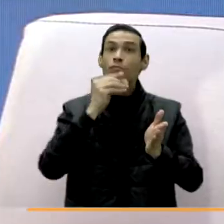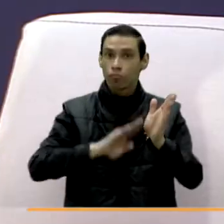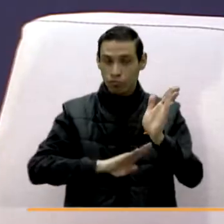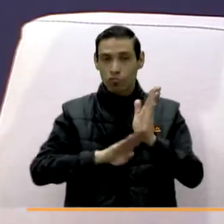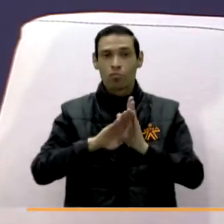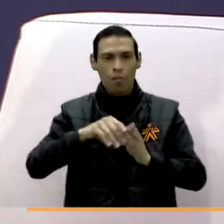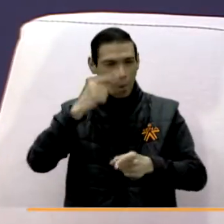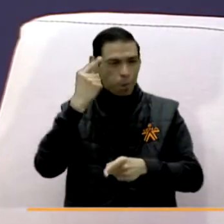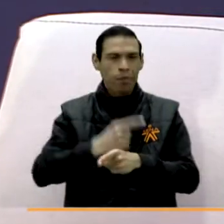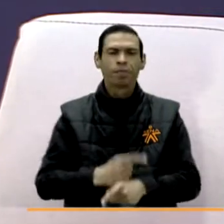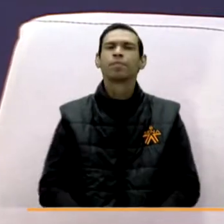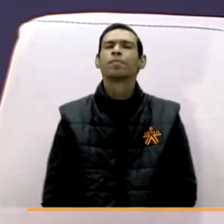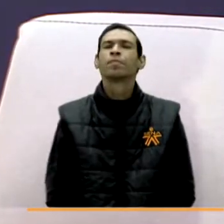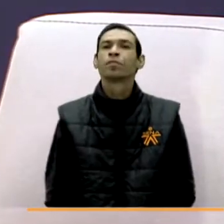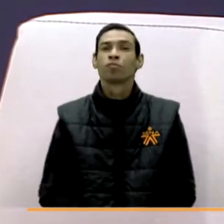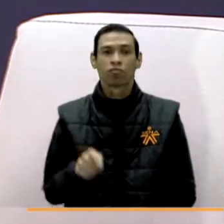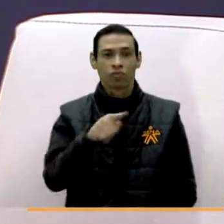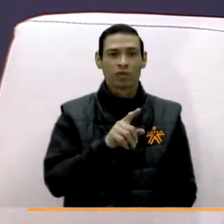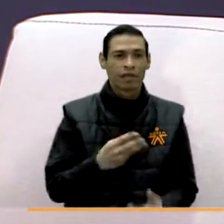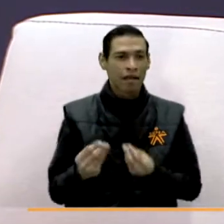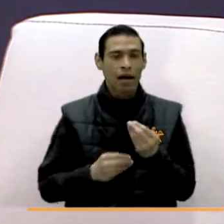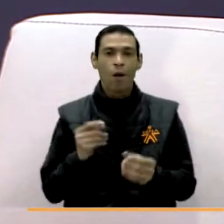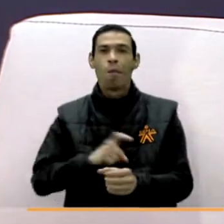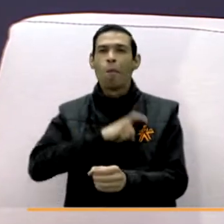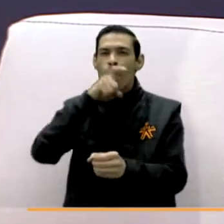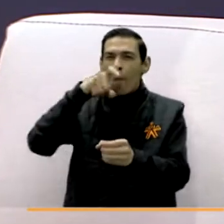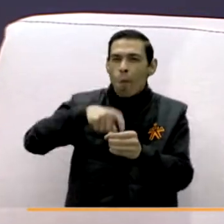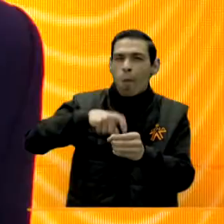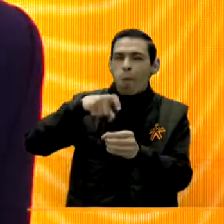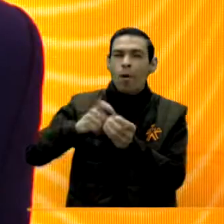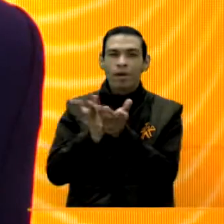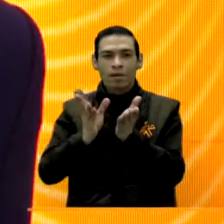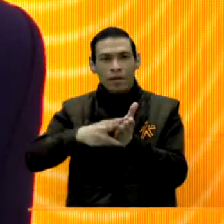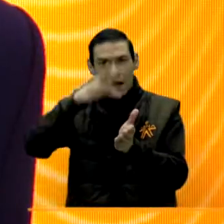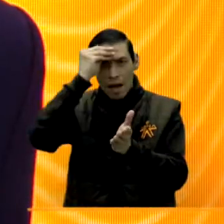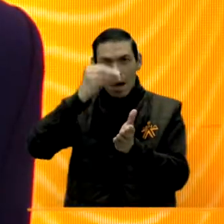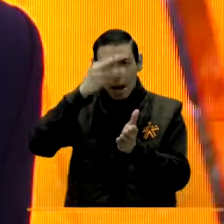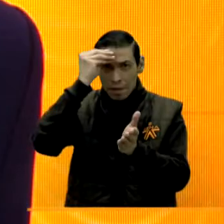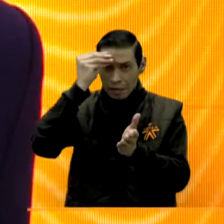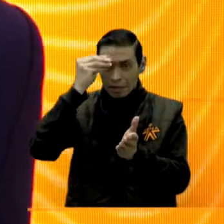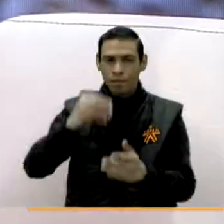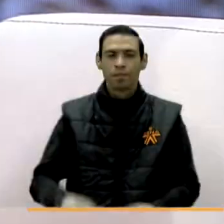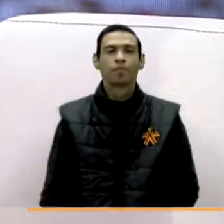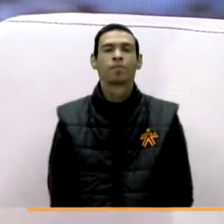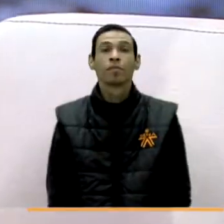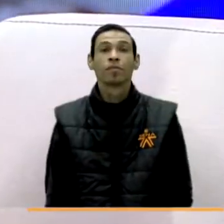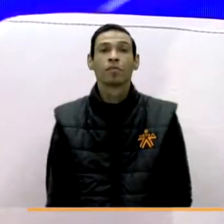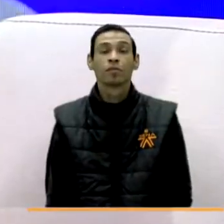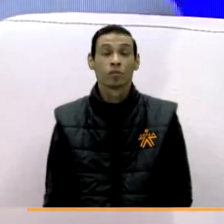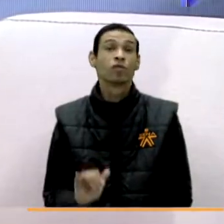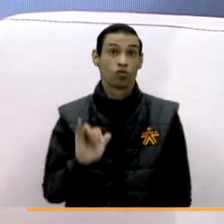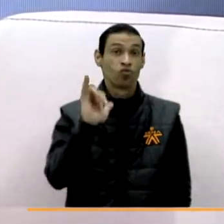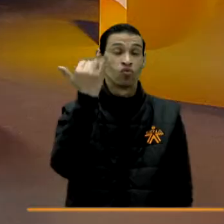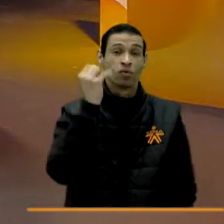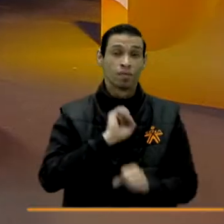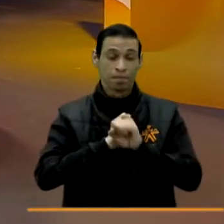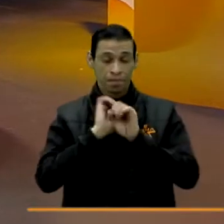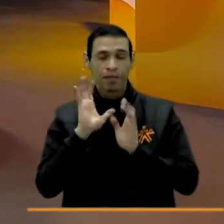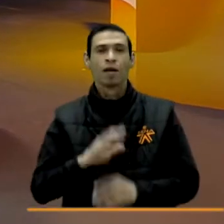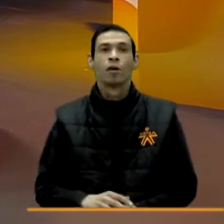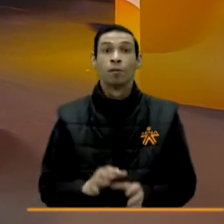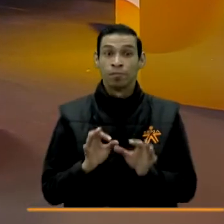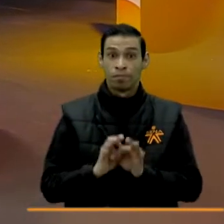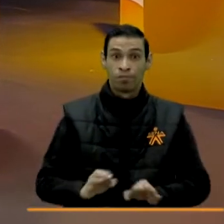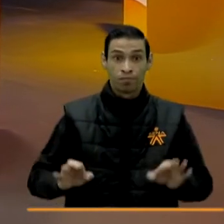lo han podido lograr. ¿Ustedes vinculan a esos aprendices como nos contaba ahorita la directora Adriana? Sí, claro que sí.